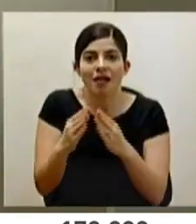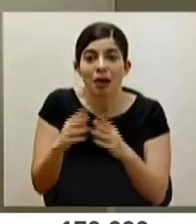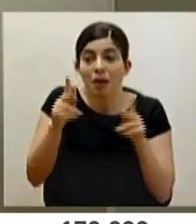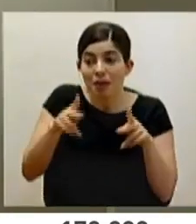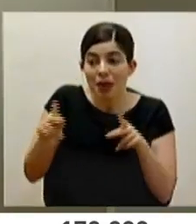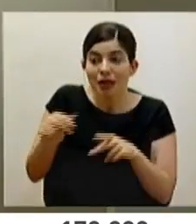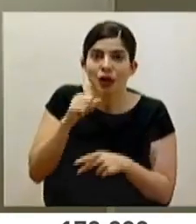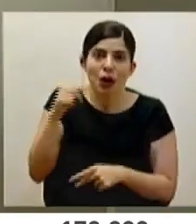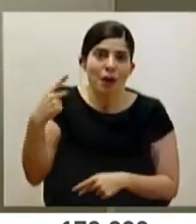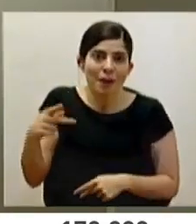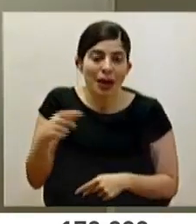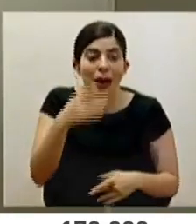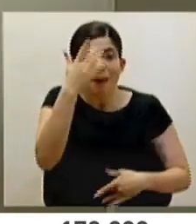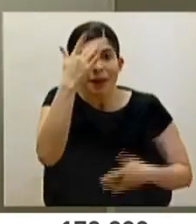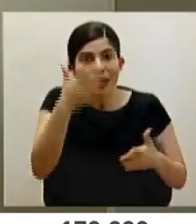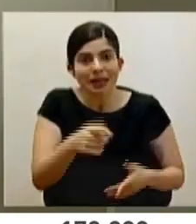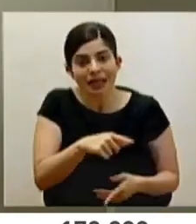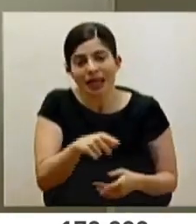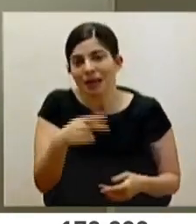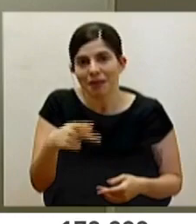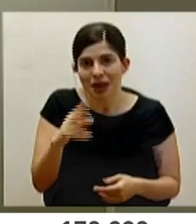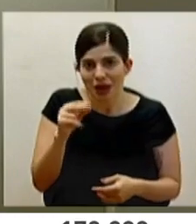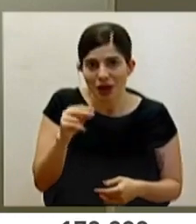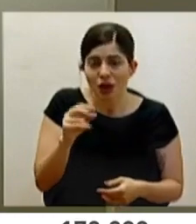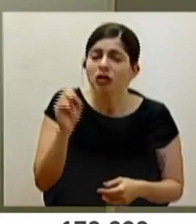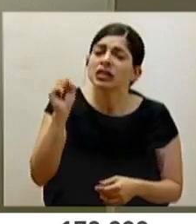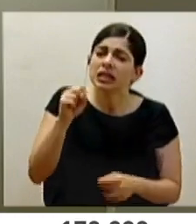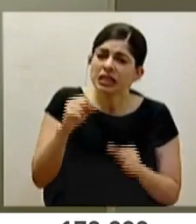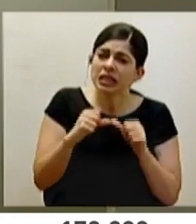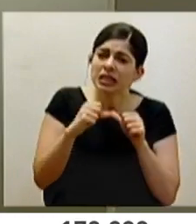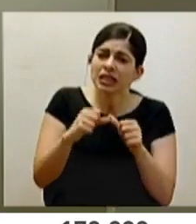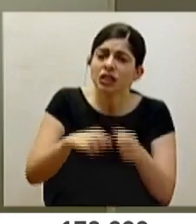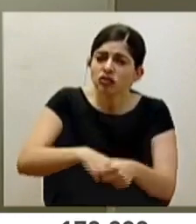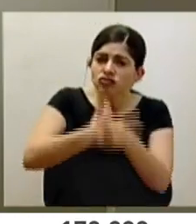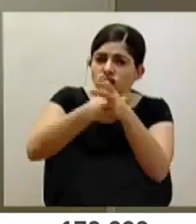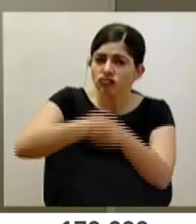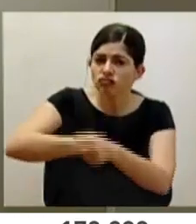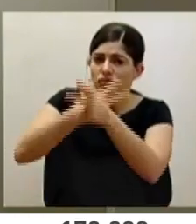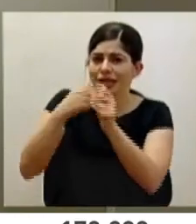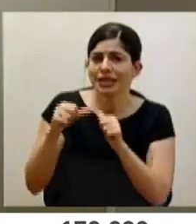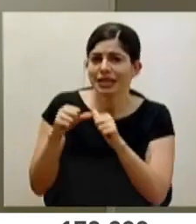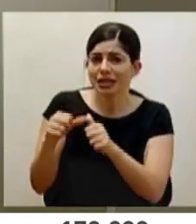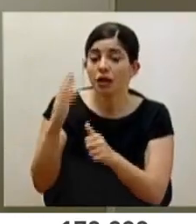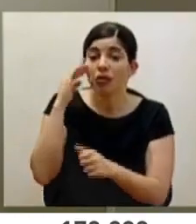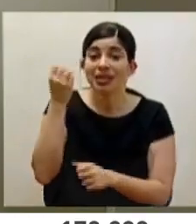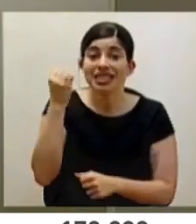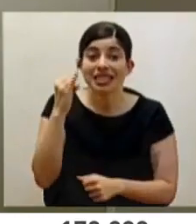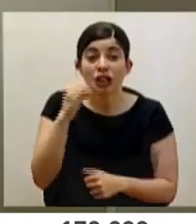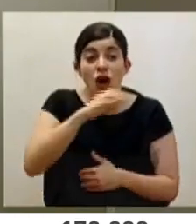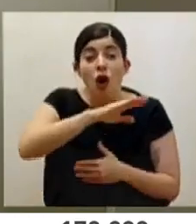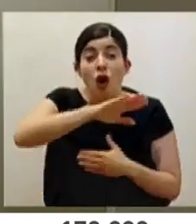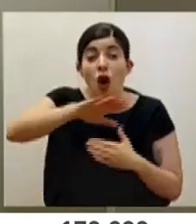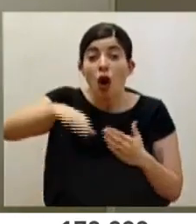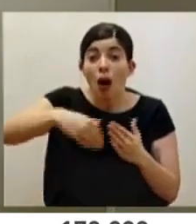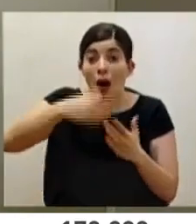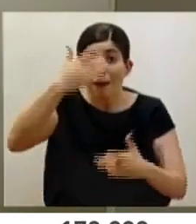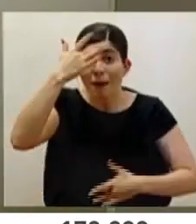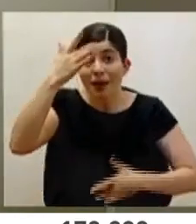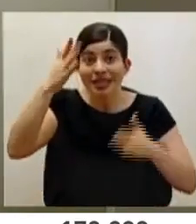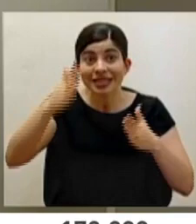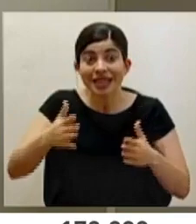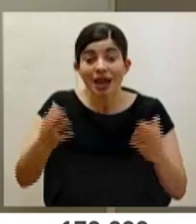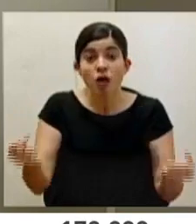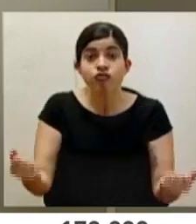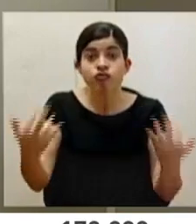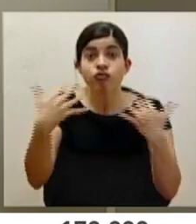personal o a los pacientes. Entonces, sí se van a mantener las consultas virtuales, porque si nosotros llamamos a todos los pacientes a consulta